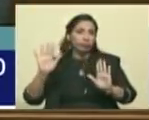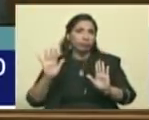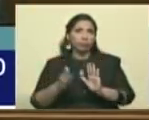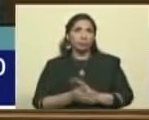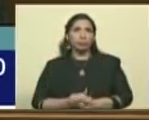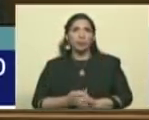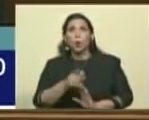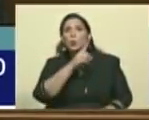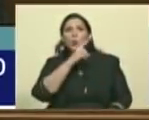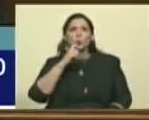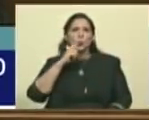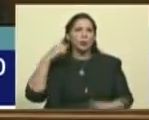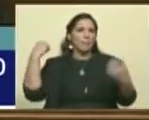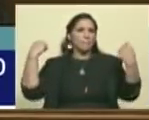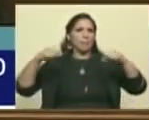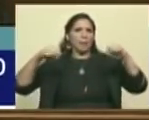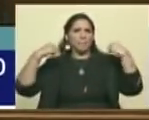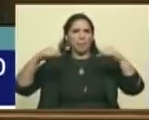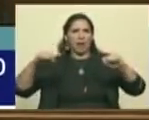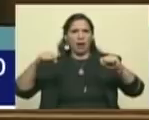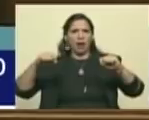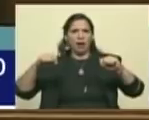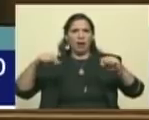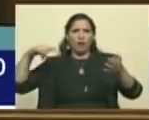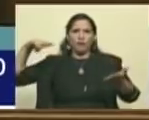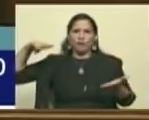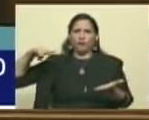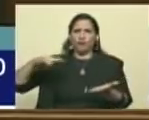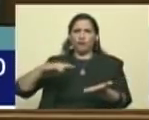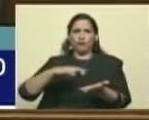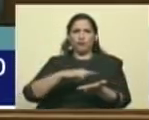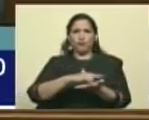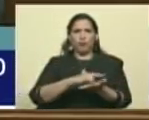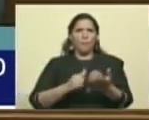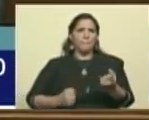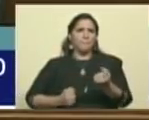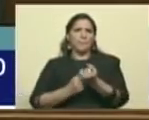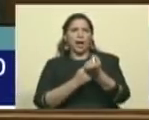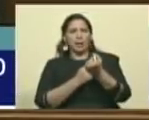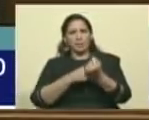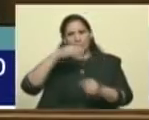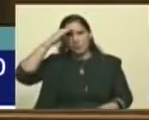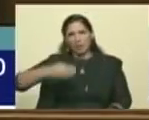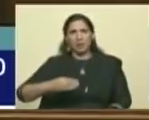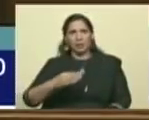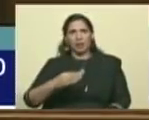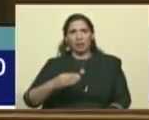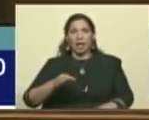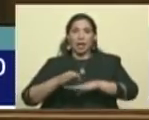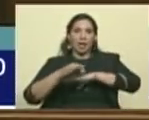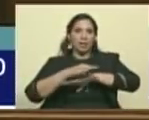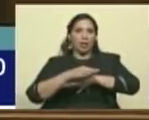Rusia prepara la instalación de una base militar en La Horchila. Ahora, ojalá fuera verdad.